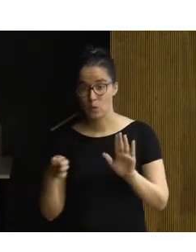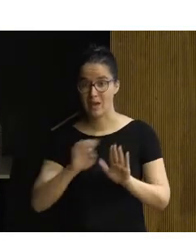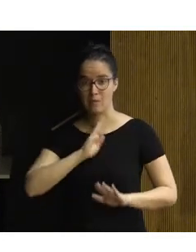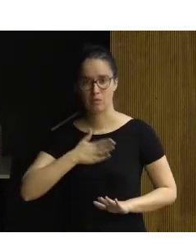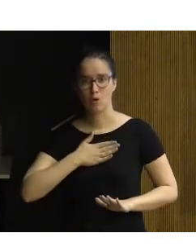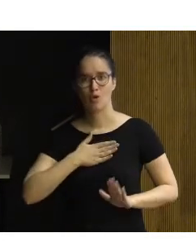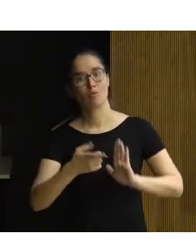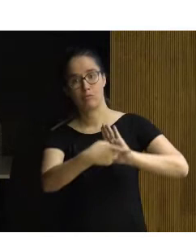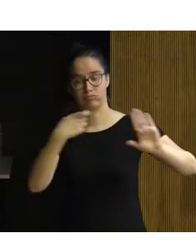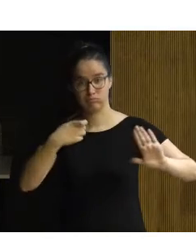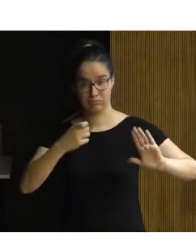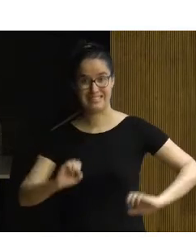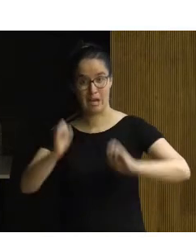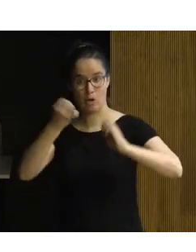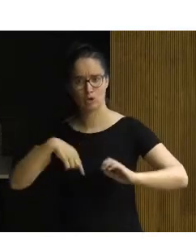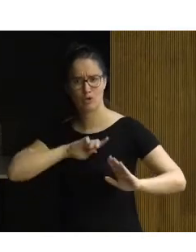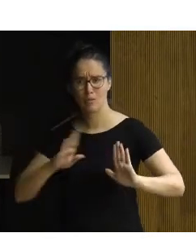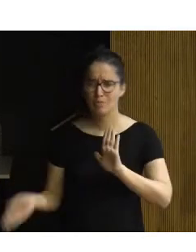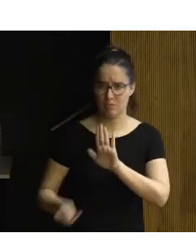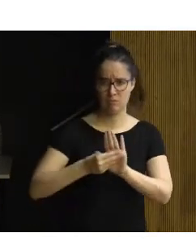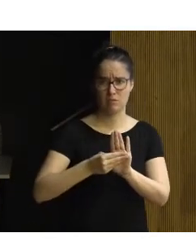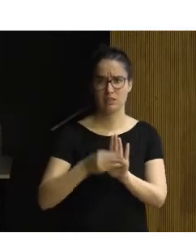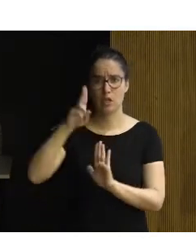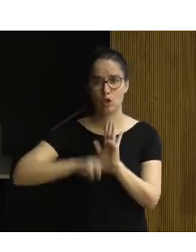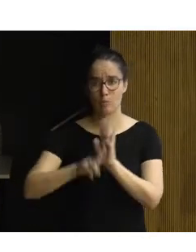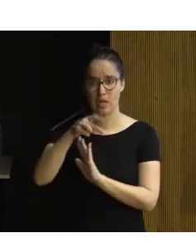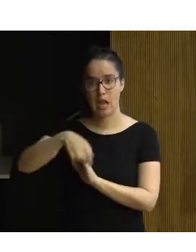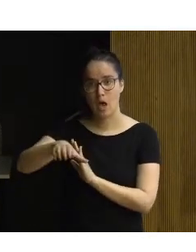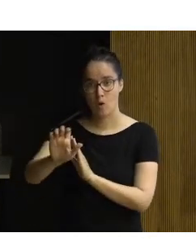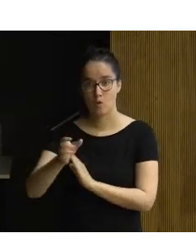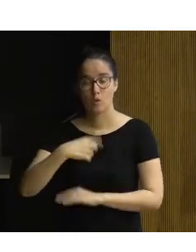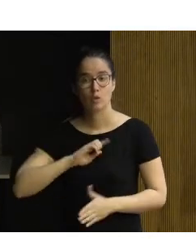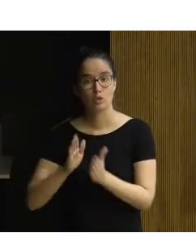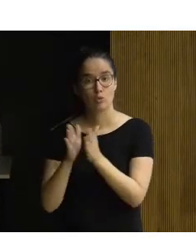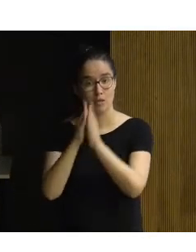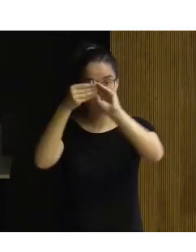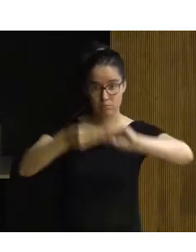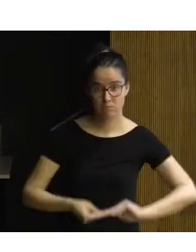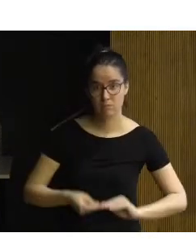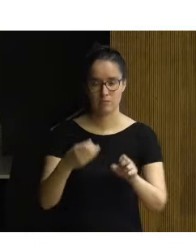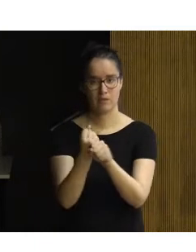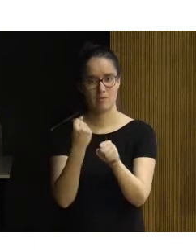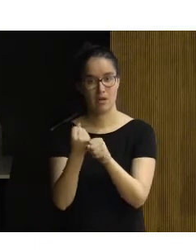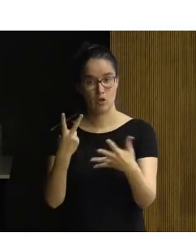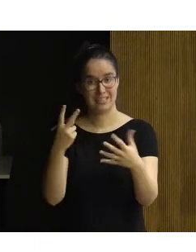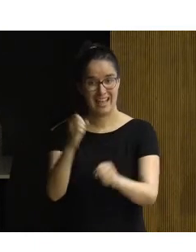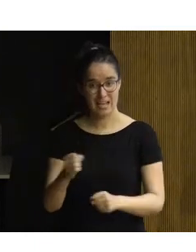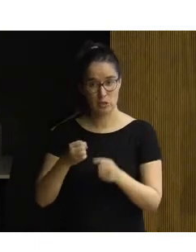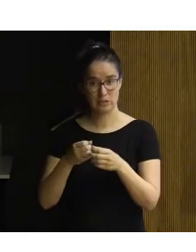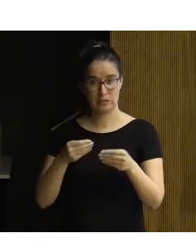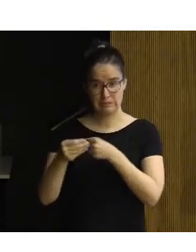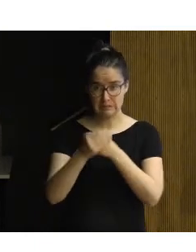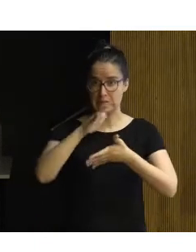muchas veces tenemos que incorporarla nosotros. Y esta norma de la UNE que nuestros compañeros han redactado y han trabajado durante esos siete años